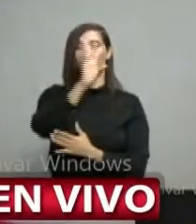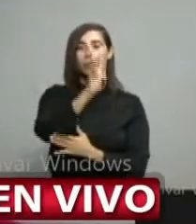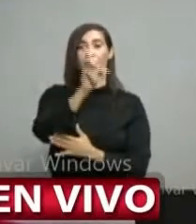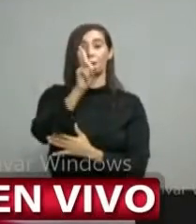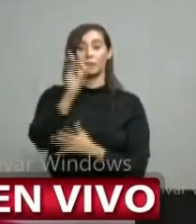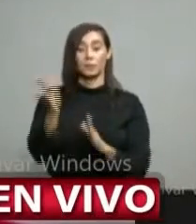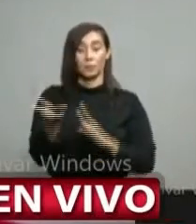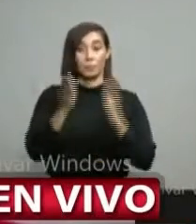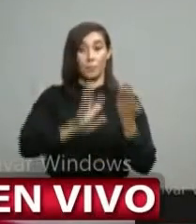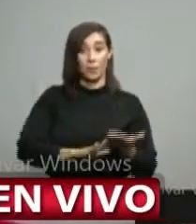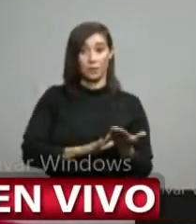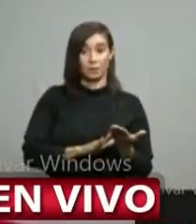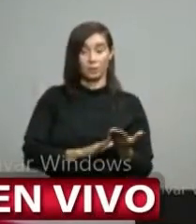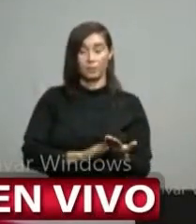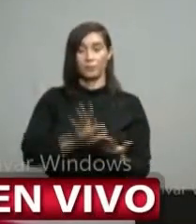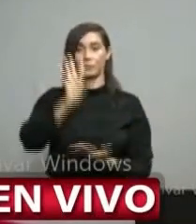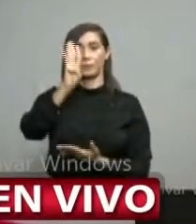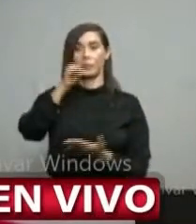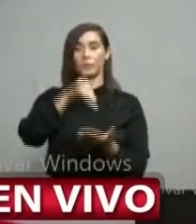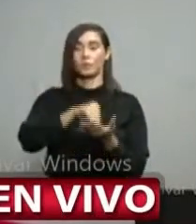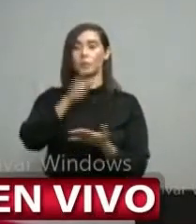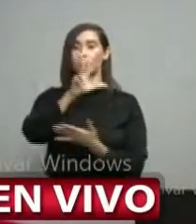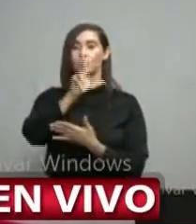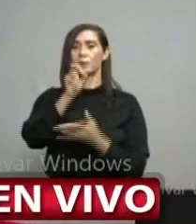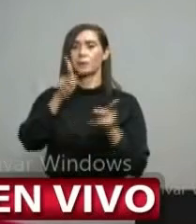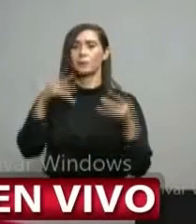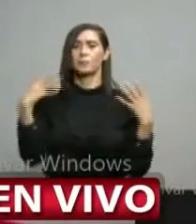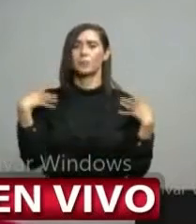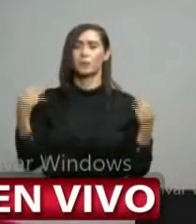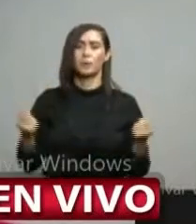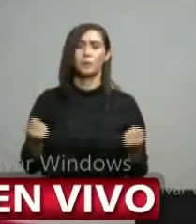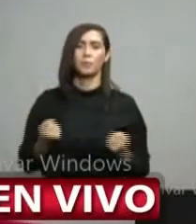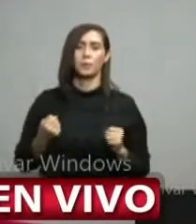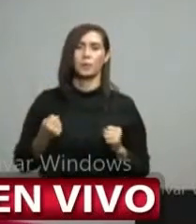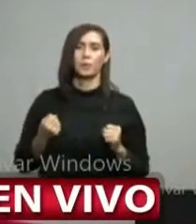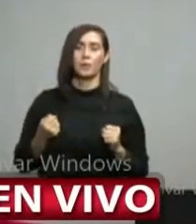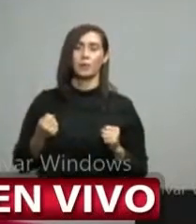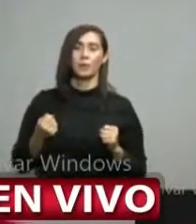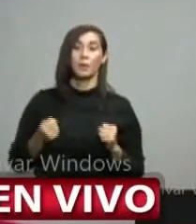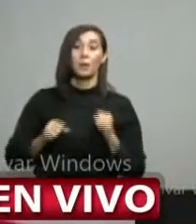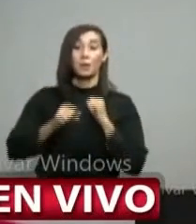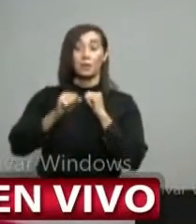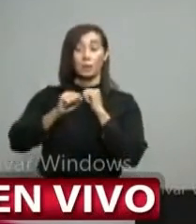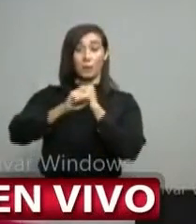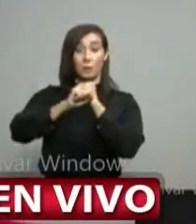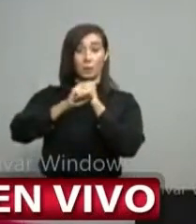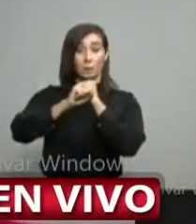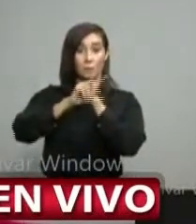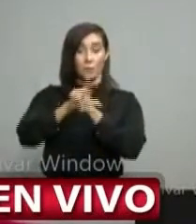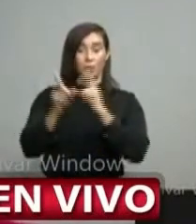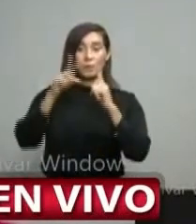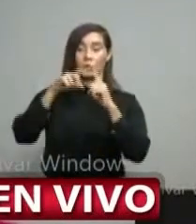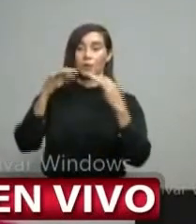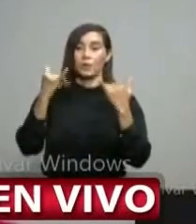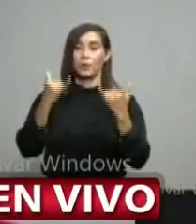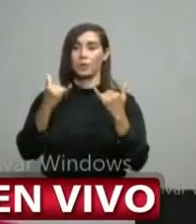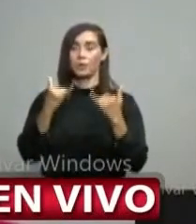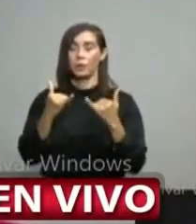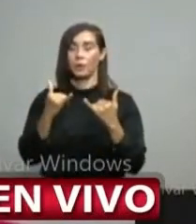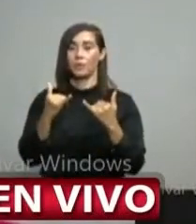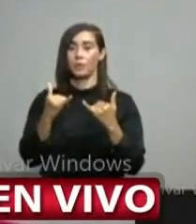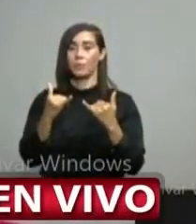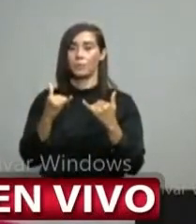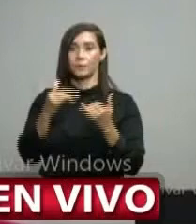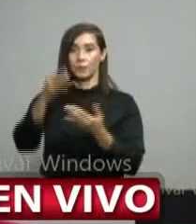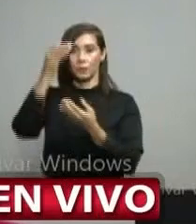fallecidos y 4.030 recuperados partiendo de los boletines que hasta el día de hoy inclusive usted